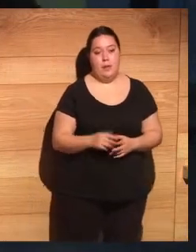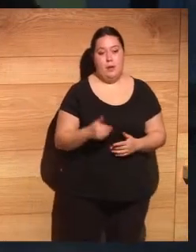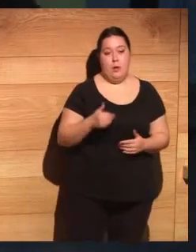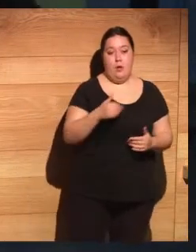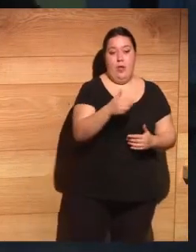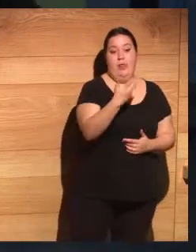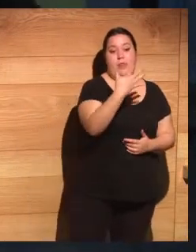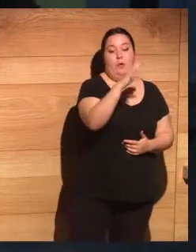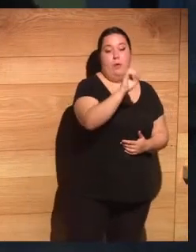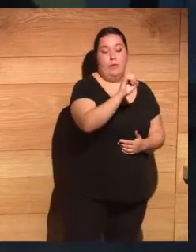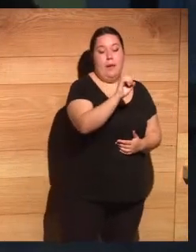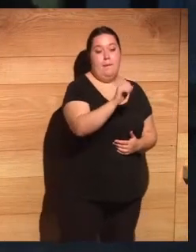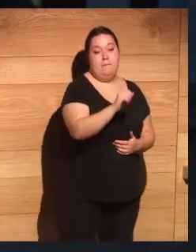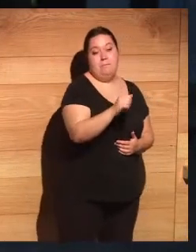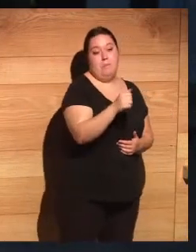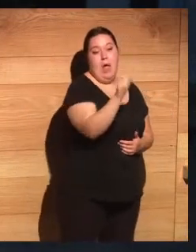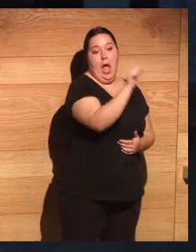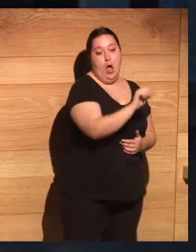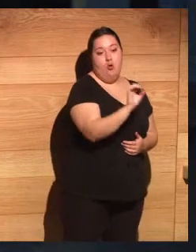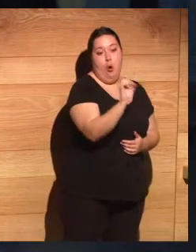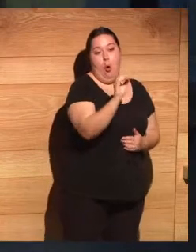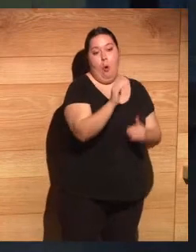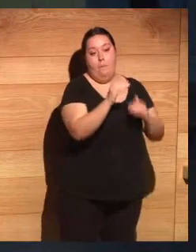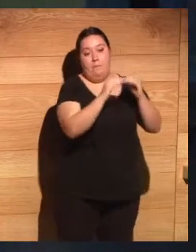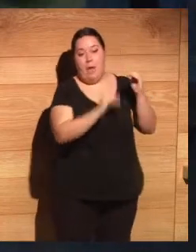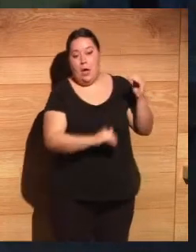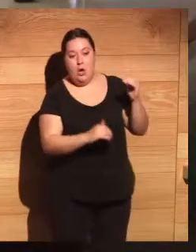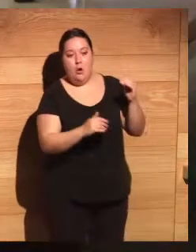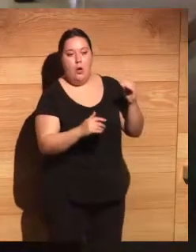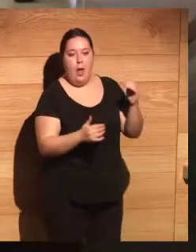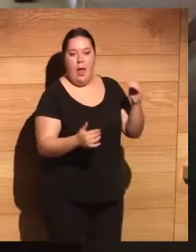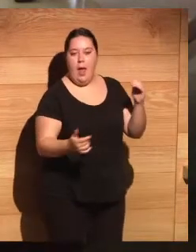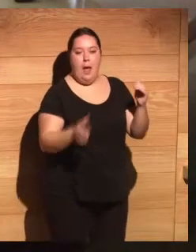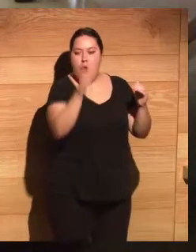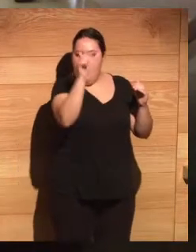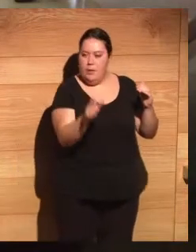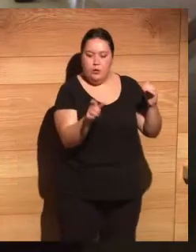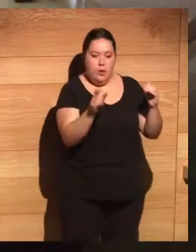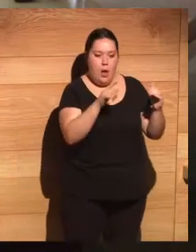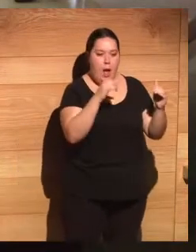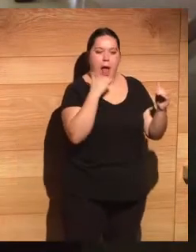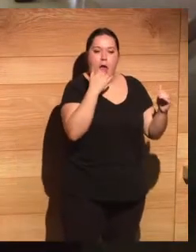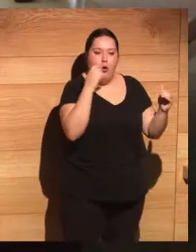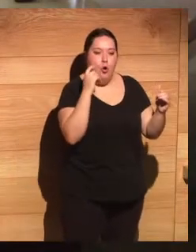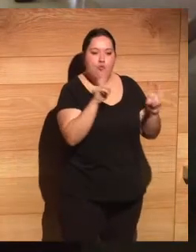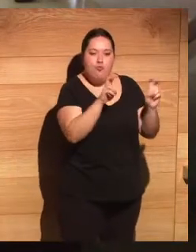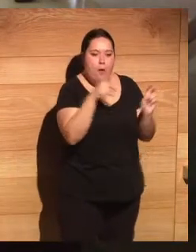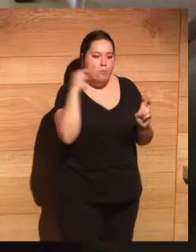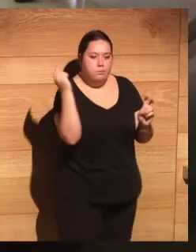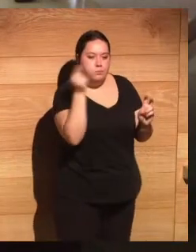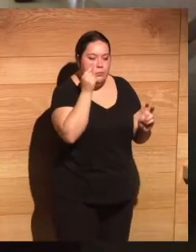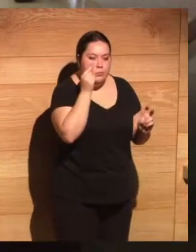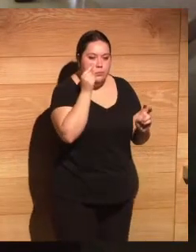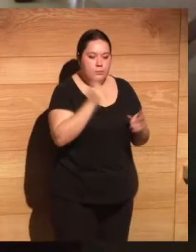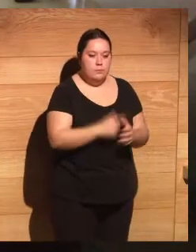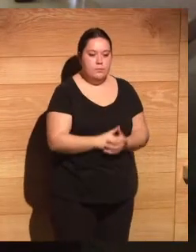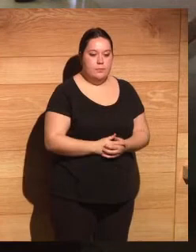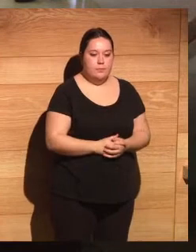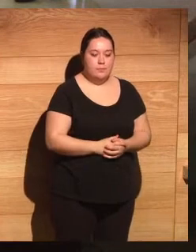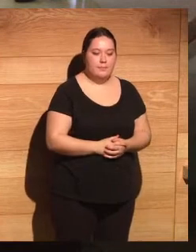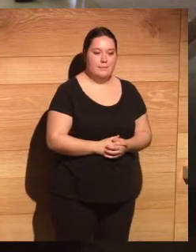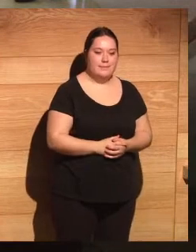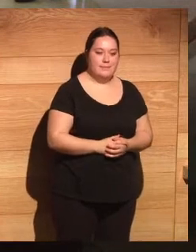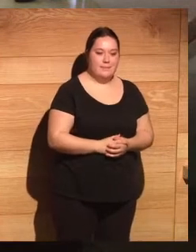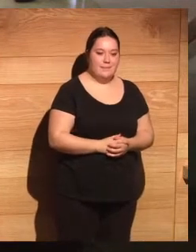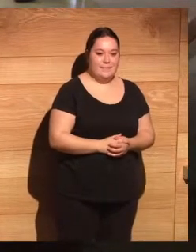50 años más o 50 años menos, pero estará el ingeniero o la ingeniera que lo va a descubrir. Lo más difícil son los cambios de